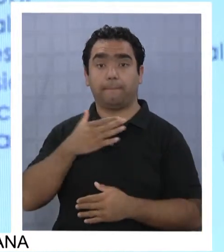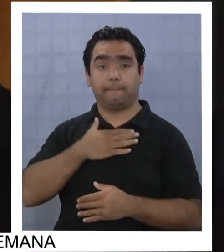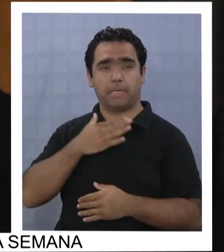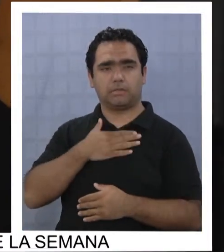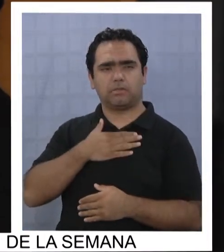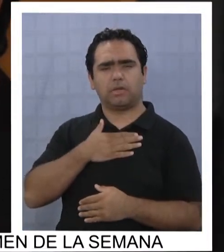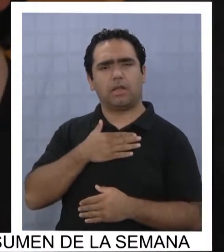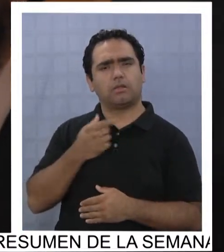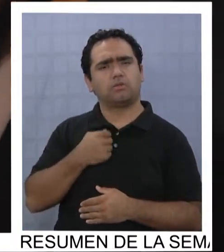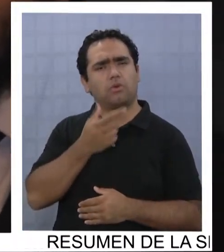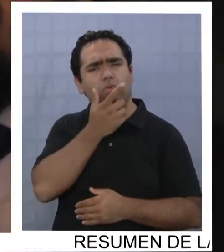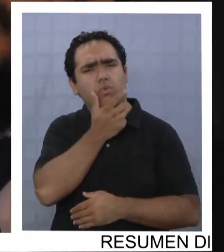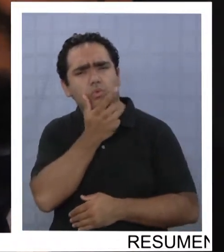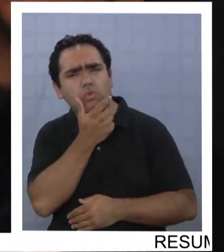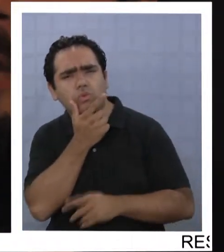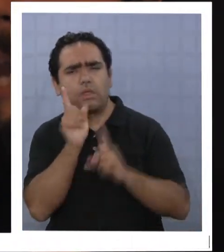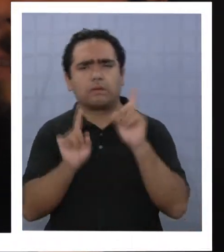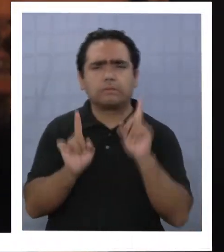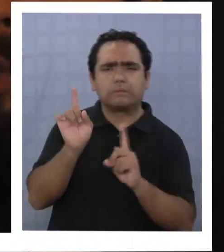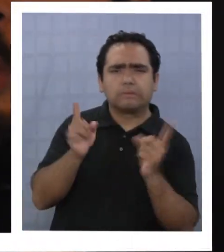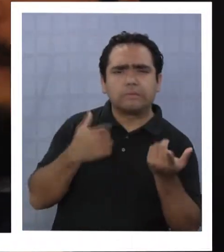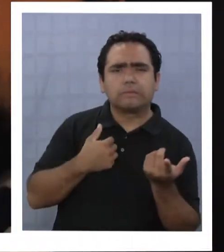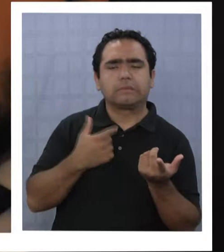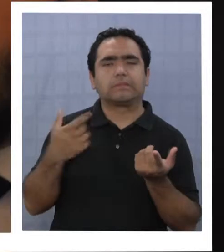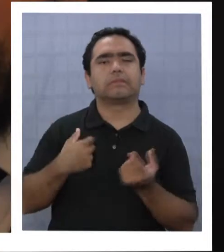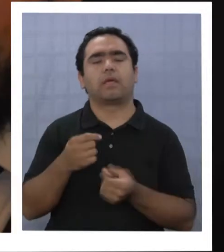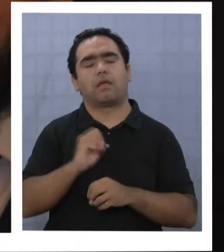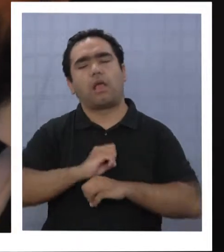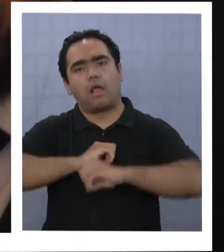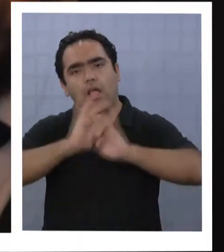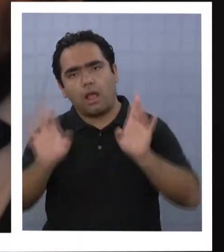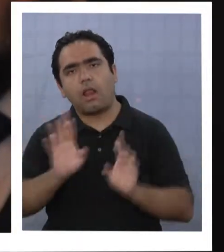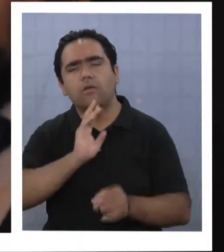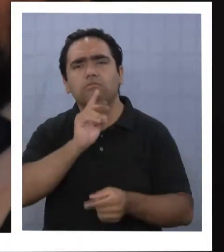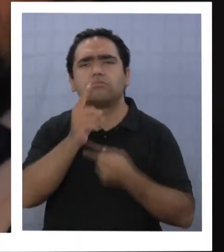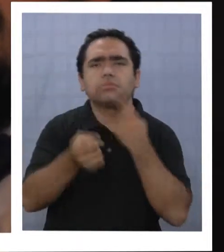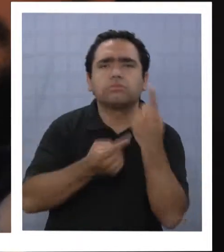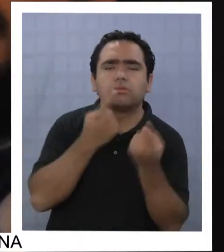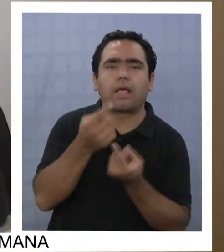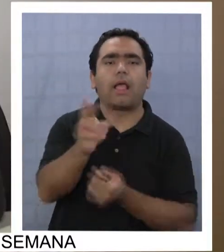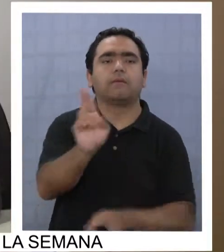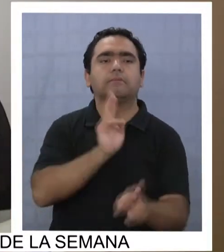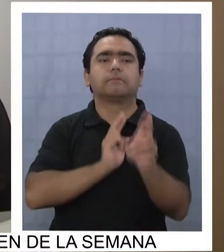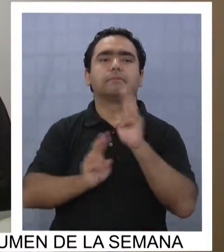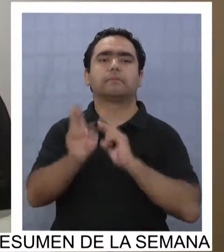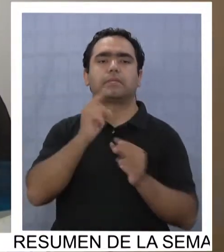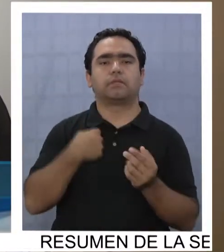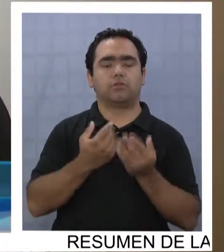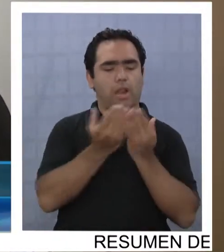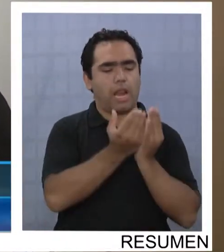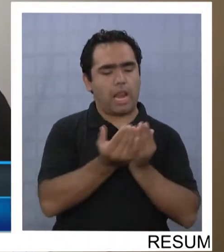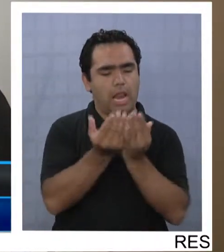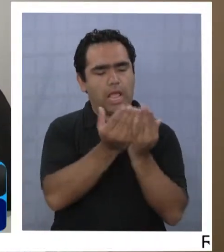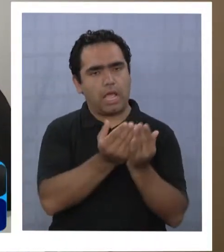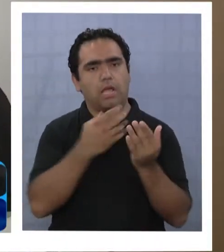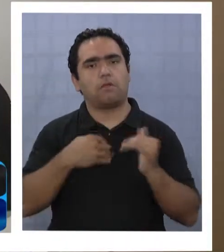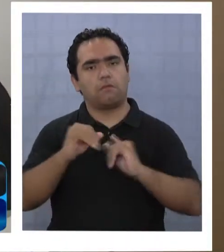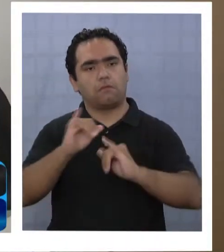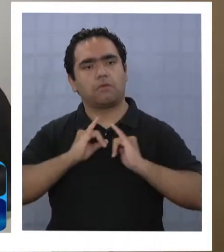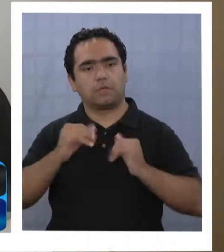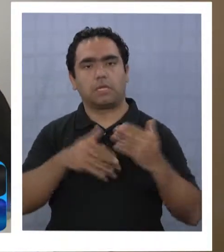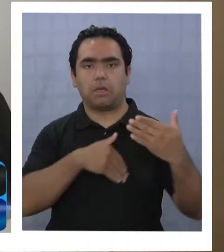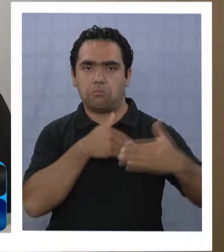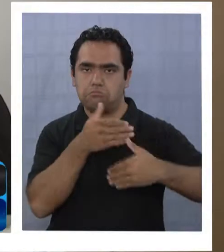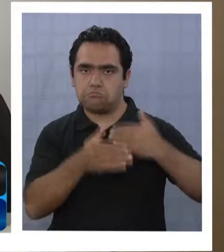aclarar algunas dudas o reafirmar algunas cosas que ya había estado estudiando, leyendo y formándome. Y me parece bien que ya